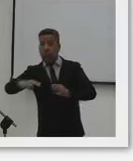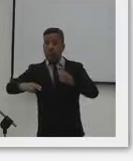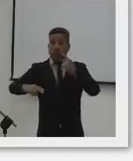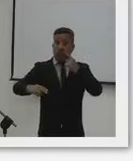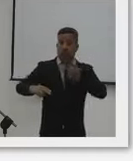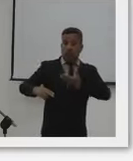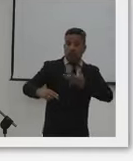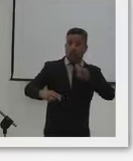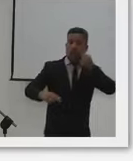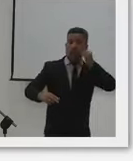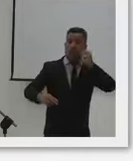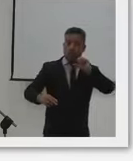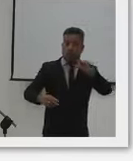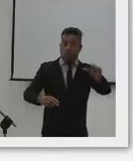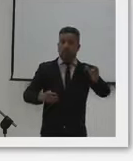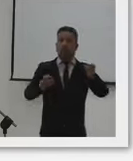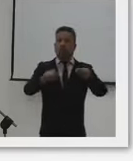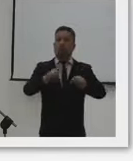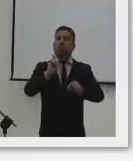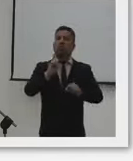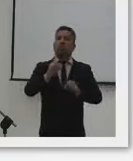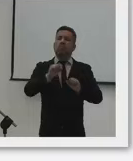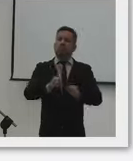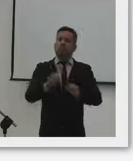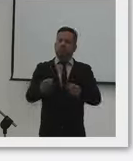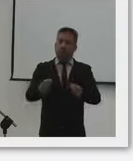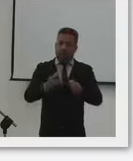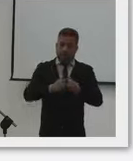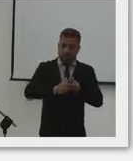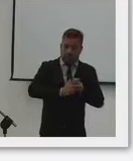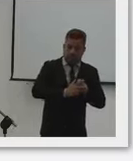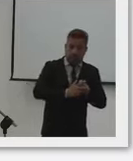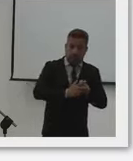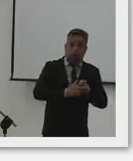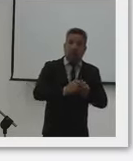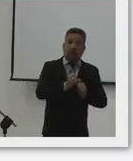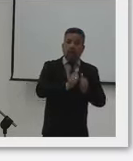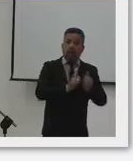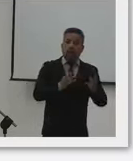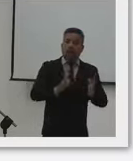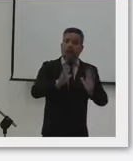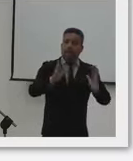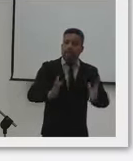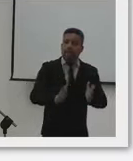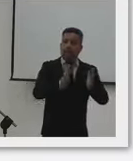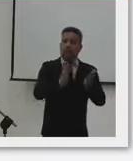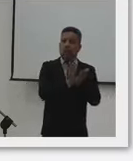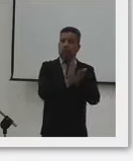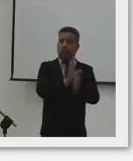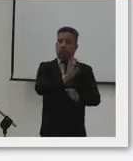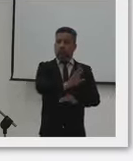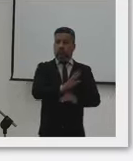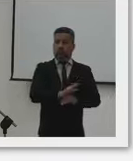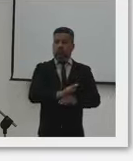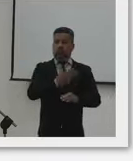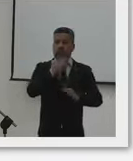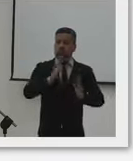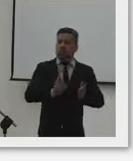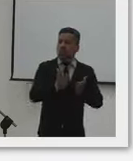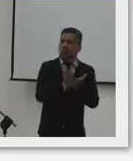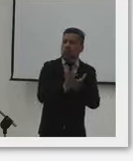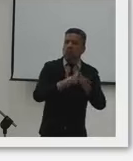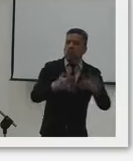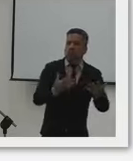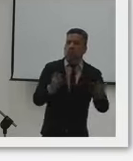de padres y de abuelos. ¿Por qué? Porque nos permite instrumentalizar a través del deporte una mejor educación. Y esa mejor